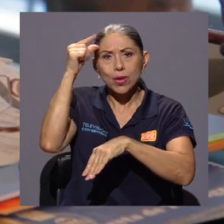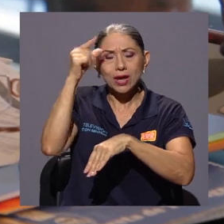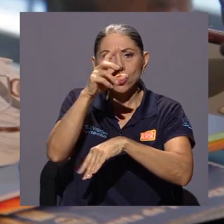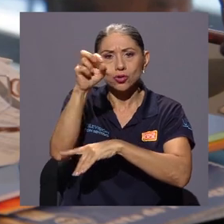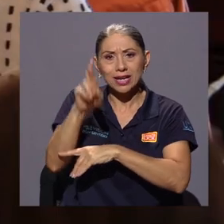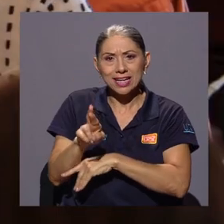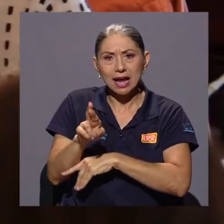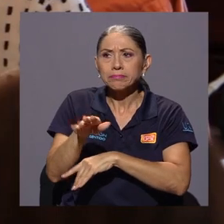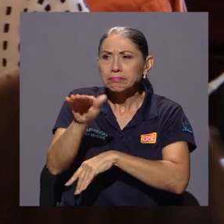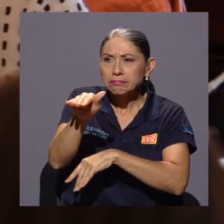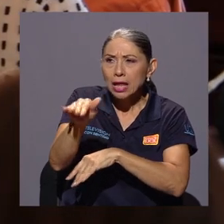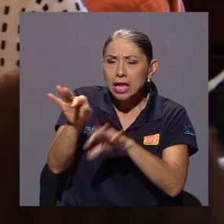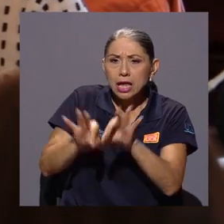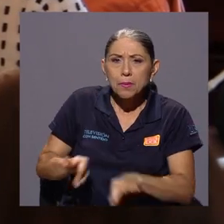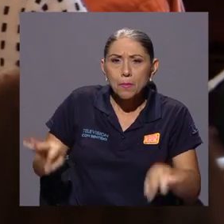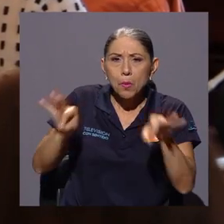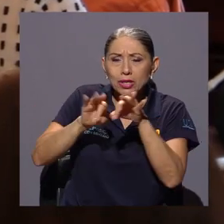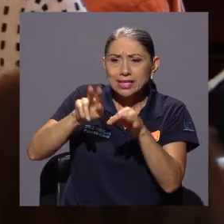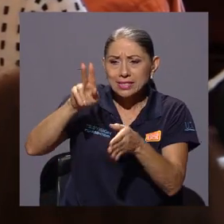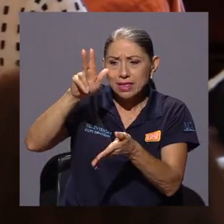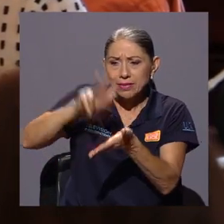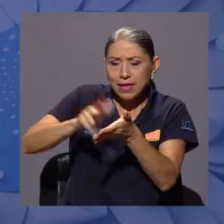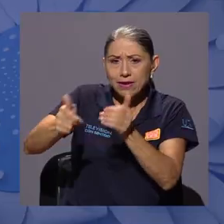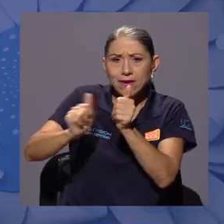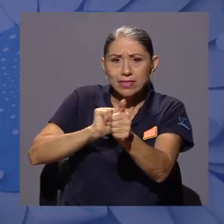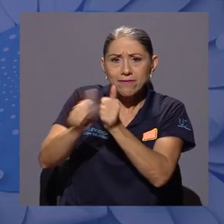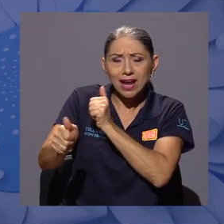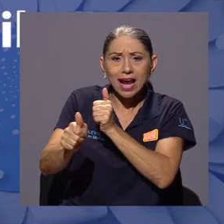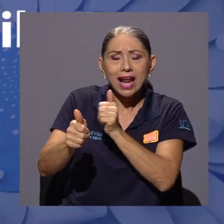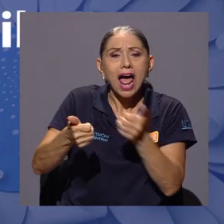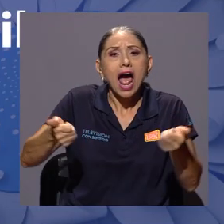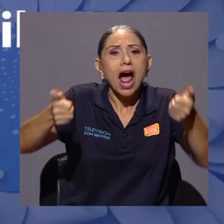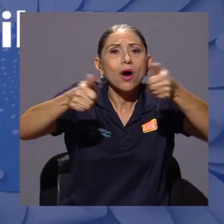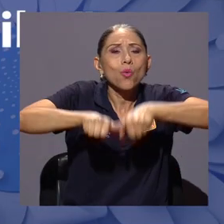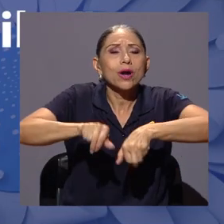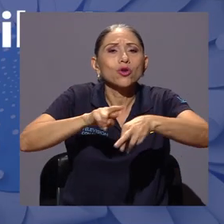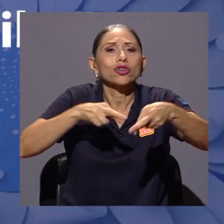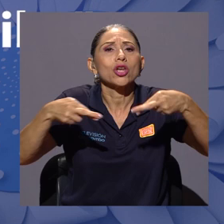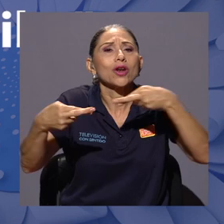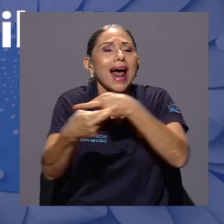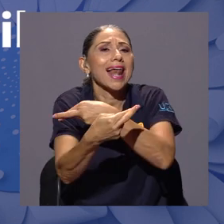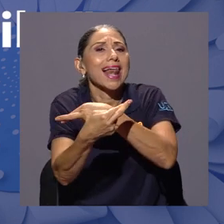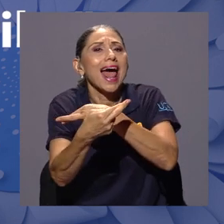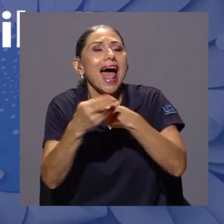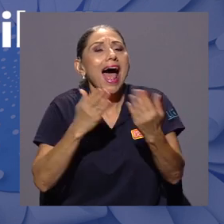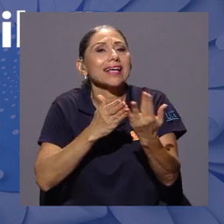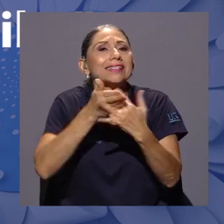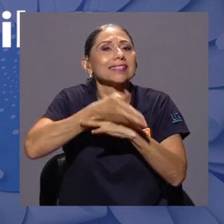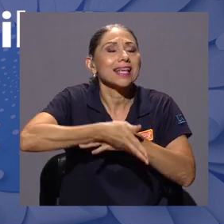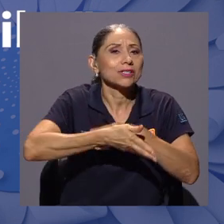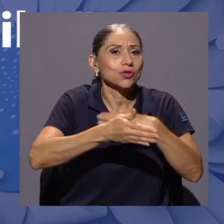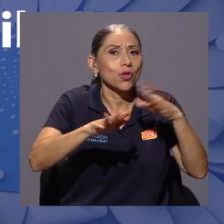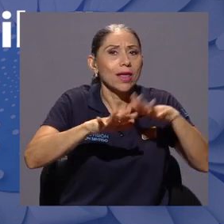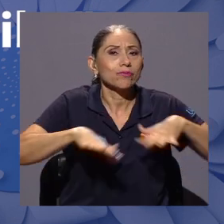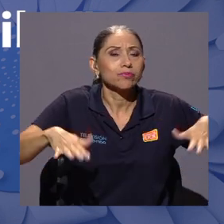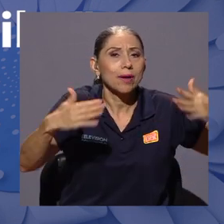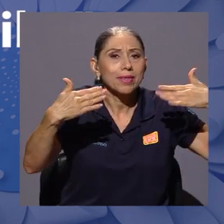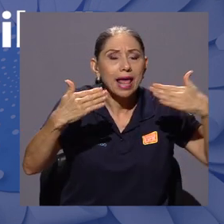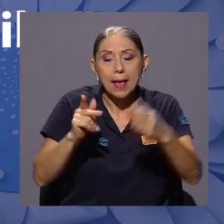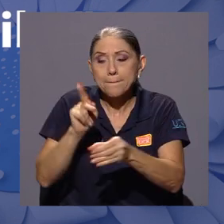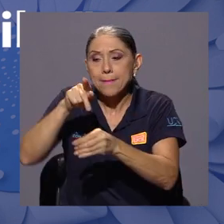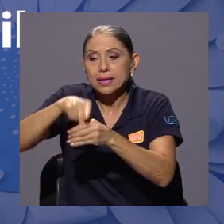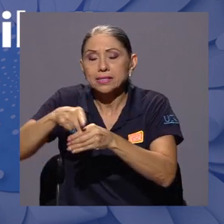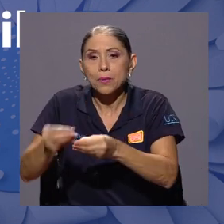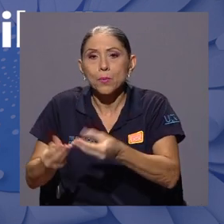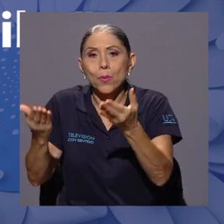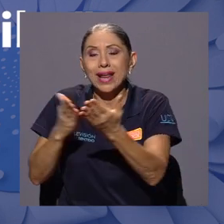de la República sobre la importancia de ratificar el Acuerdo Regional sobre Acceso a la Información Ambiental, la Participación Pública